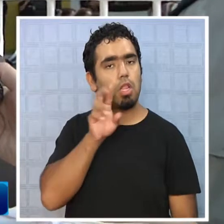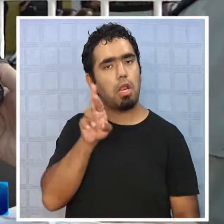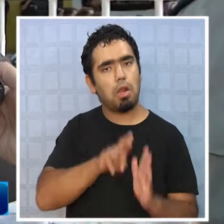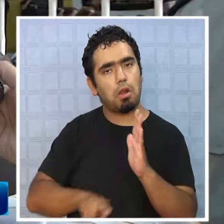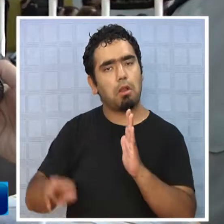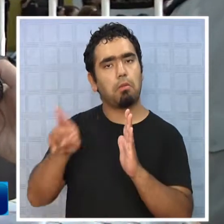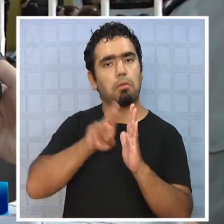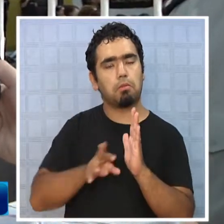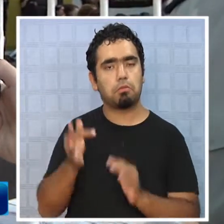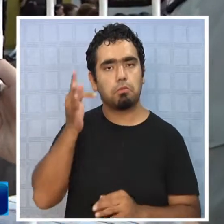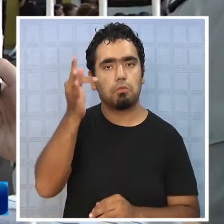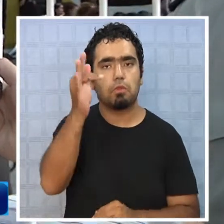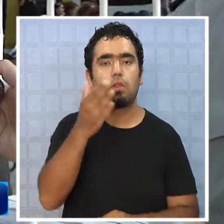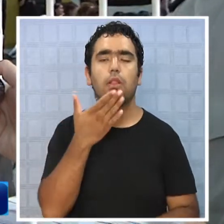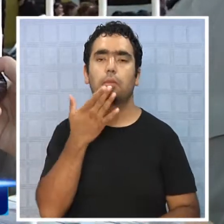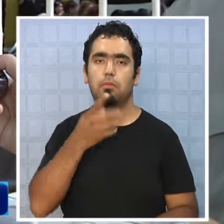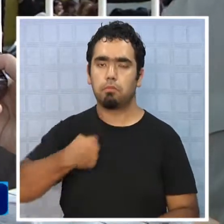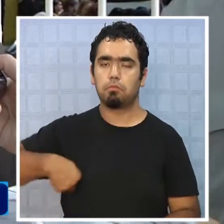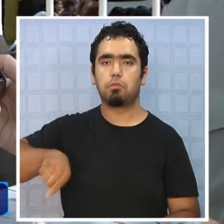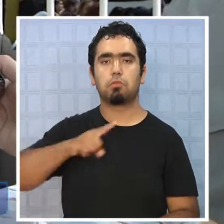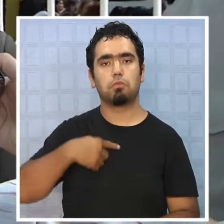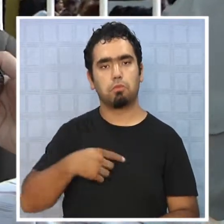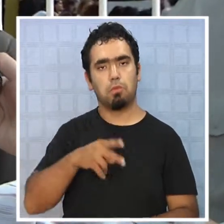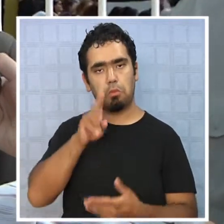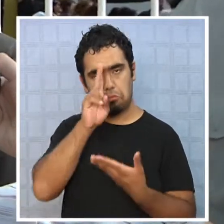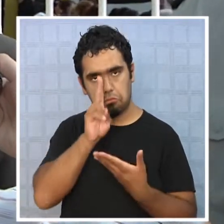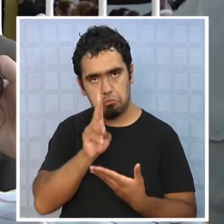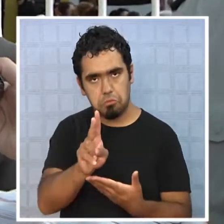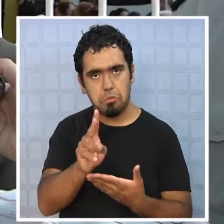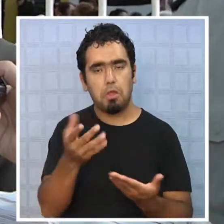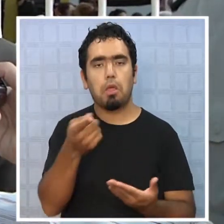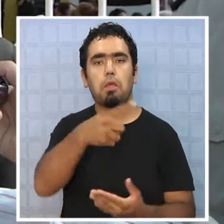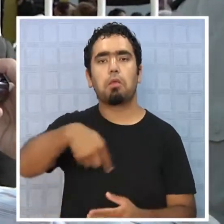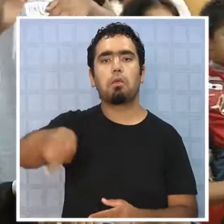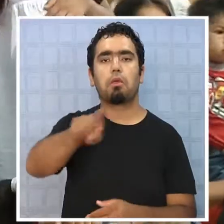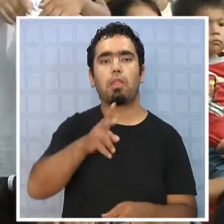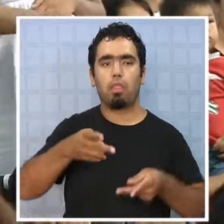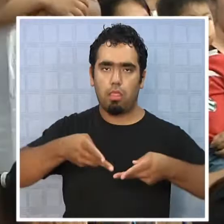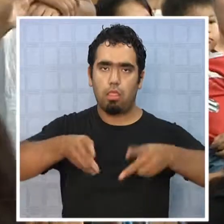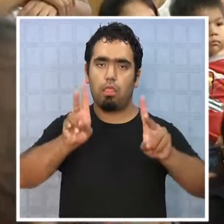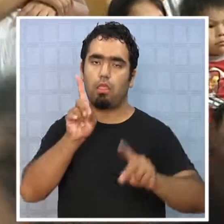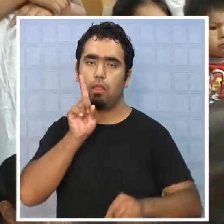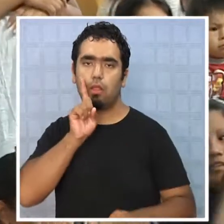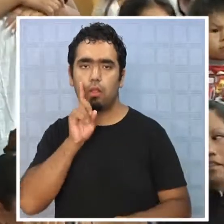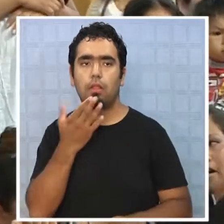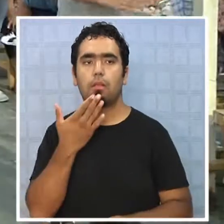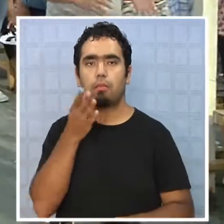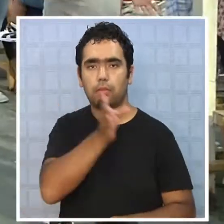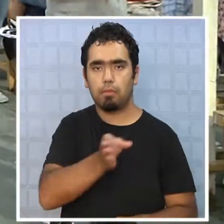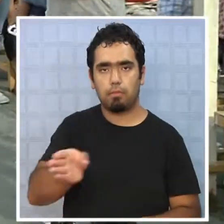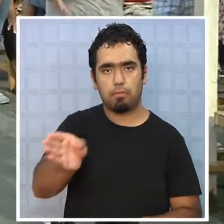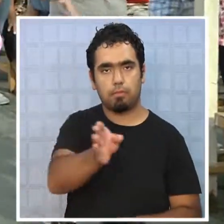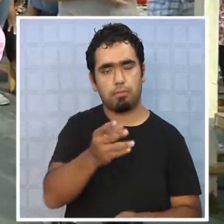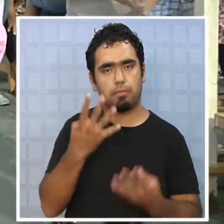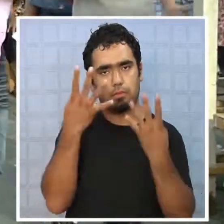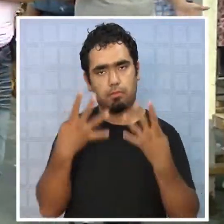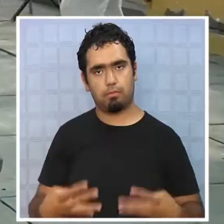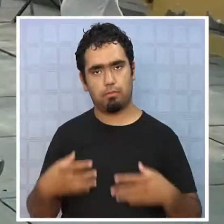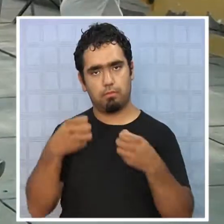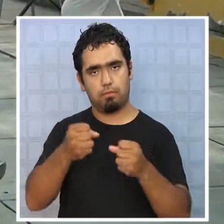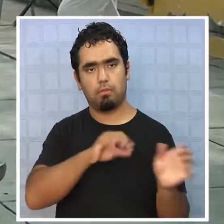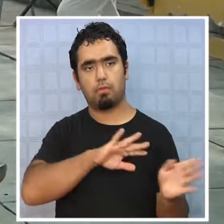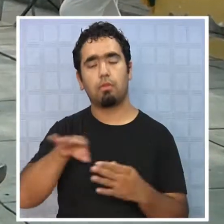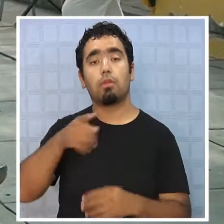tienen esperanza de rehabilitación y reinserción, tenemos que también reconocer sus derechos que están manifestados también a aquellas personas que están